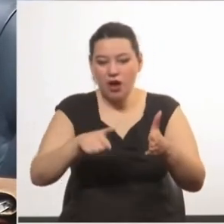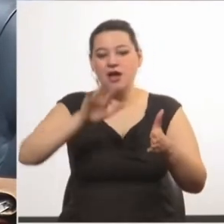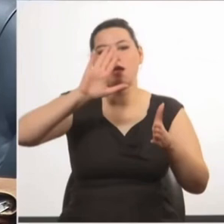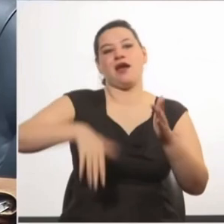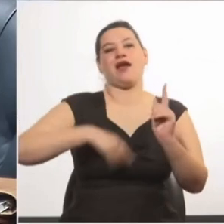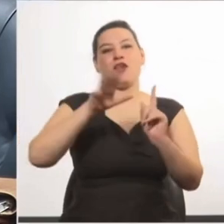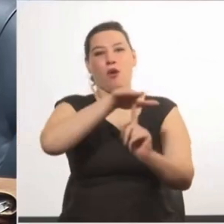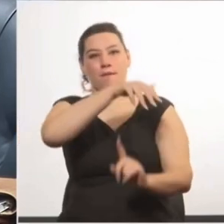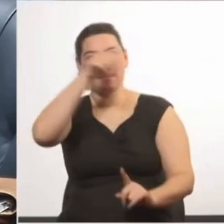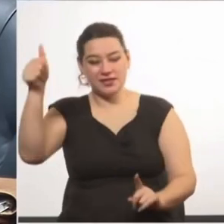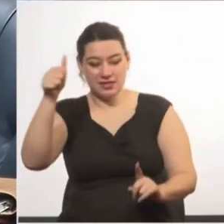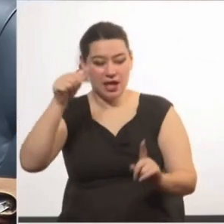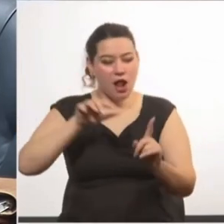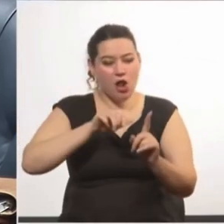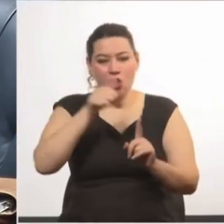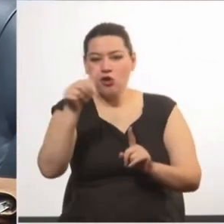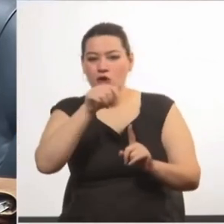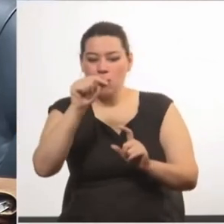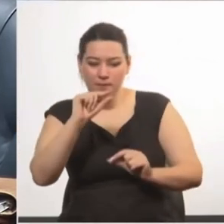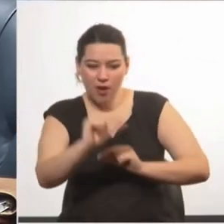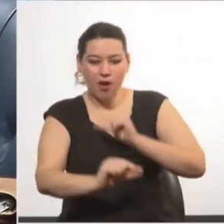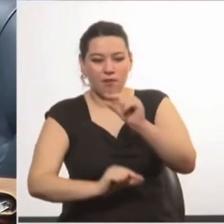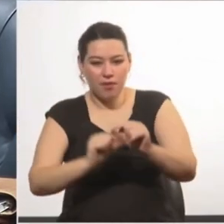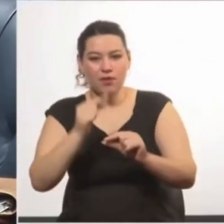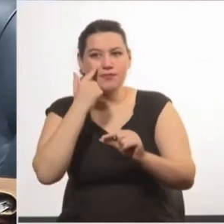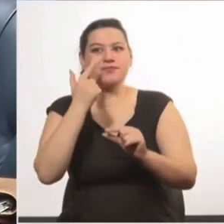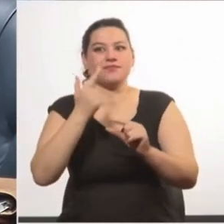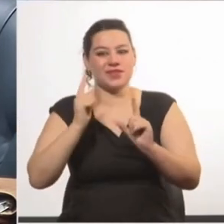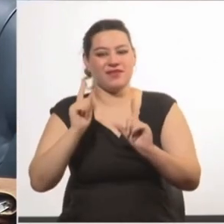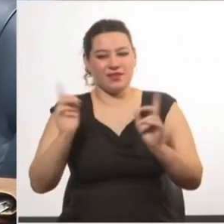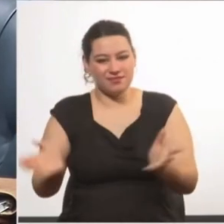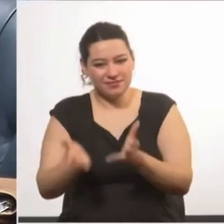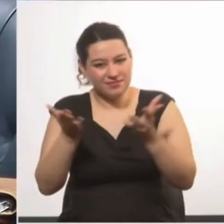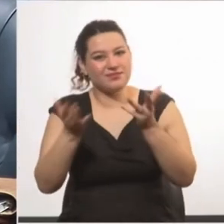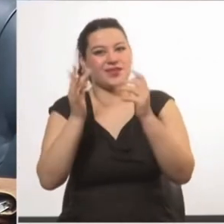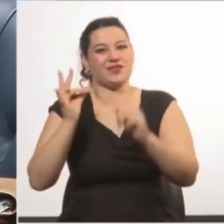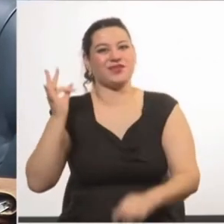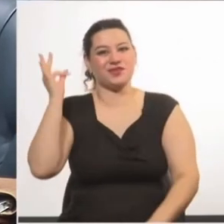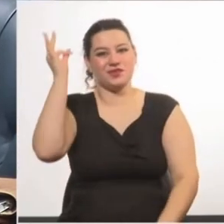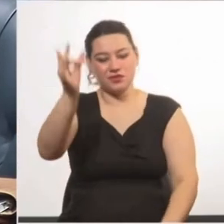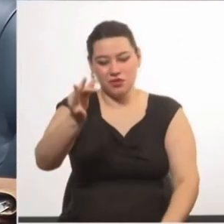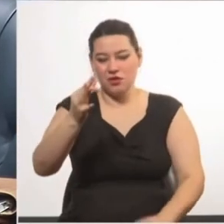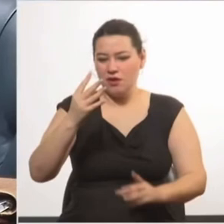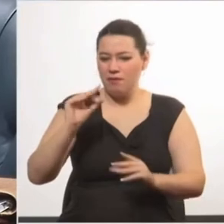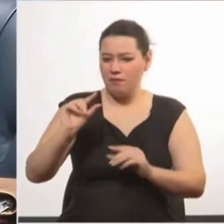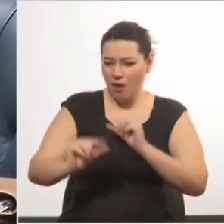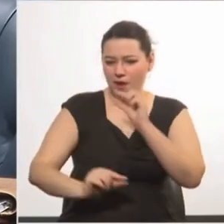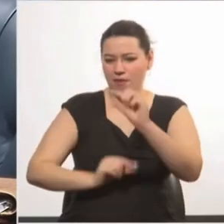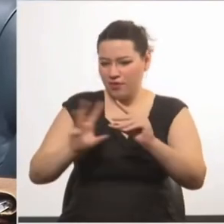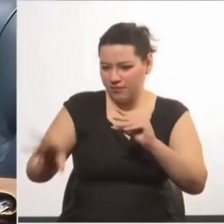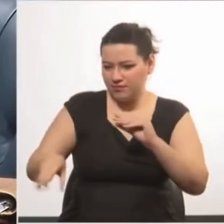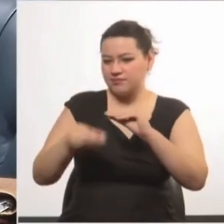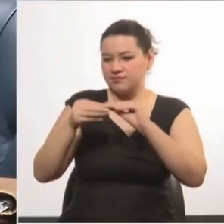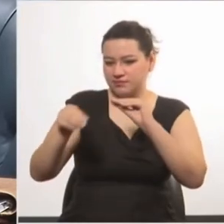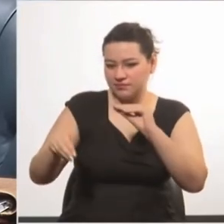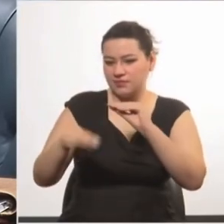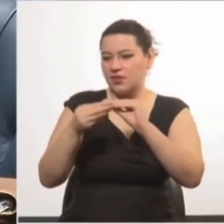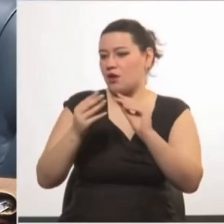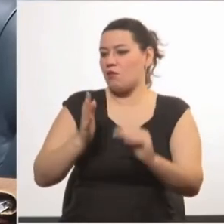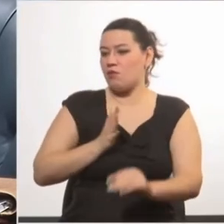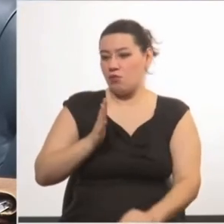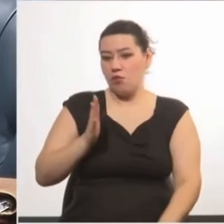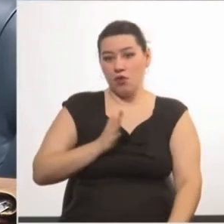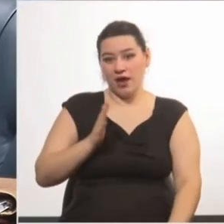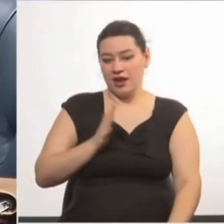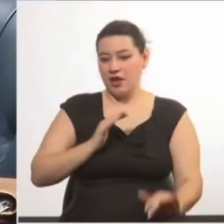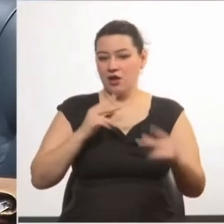impulsarnos para verlos renovados en el futuro. La acumulación es enorme, el semillero de jugadoras es a la